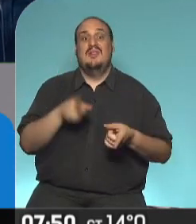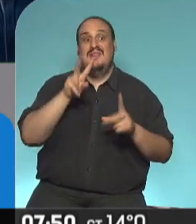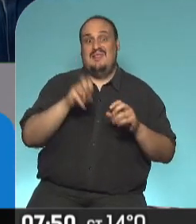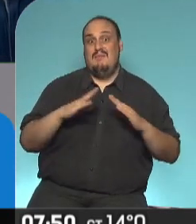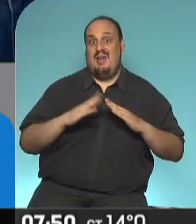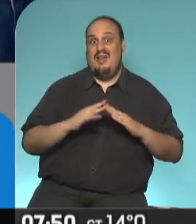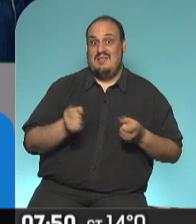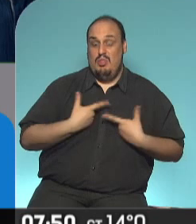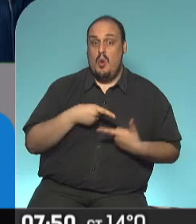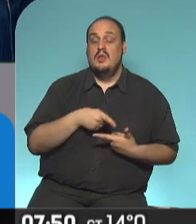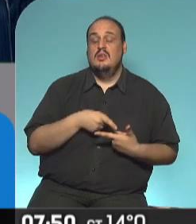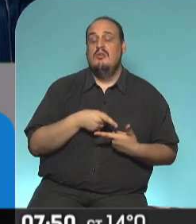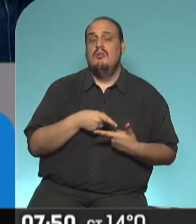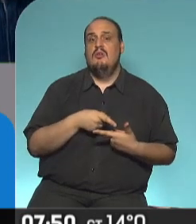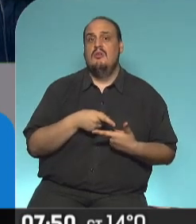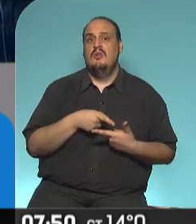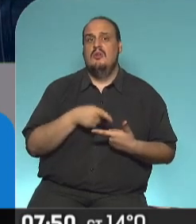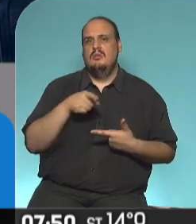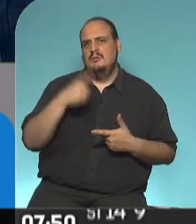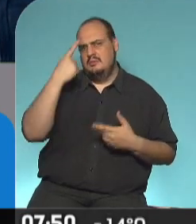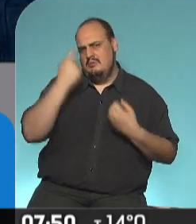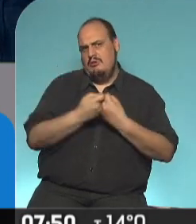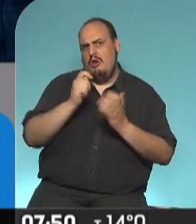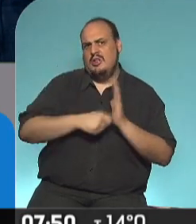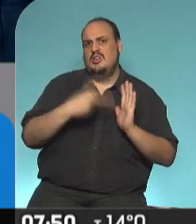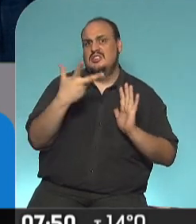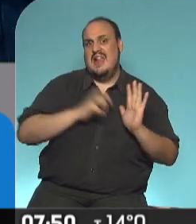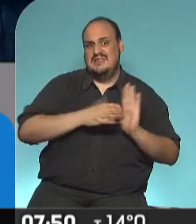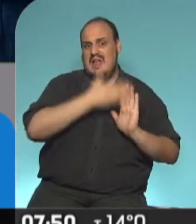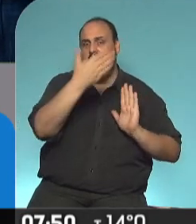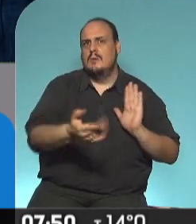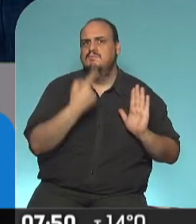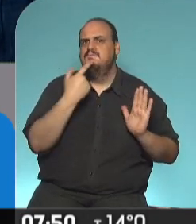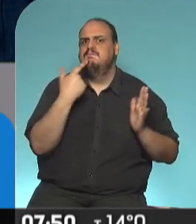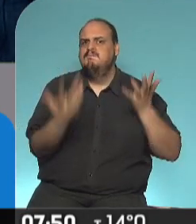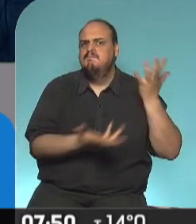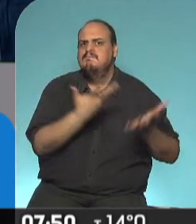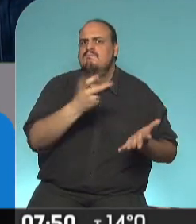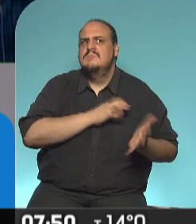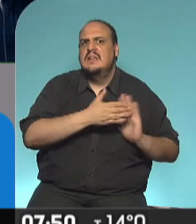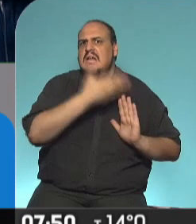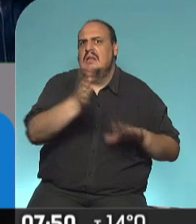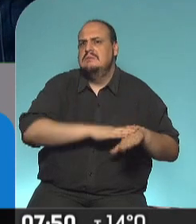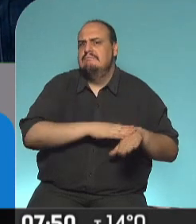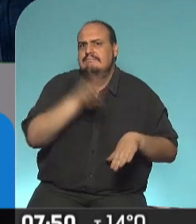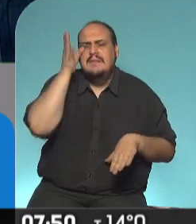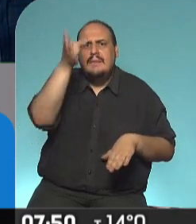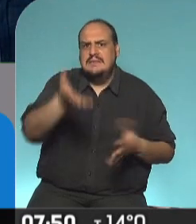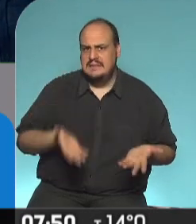dueño de las viviendas dicen que ese contrato de tres años trae incertidumbre, que son tres años, que es mucho tiempo.